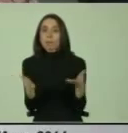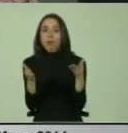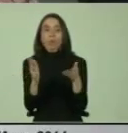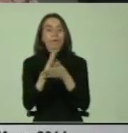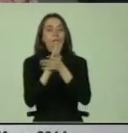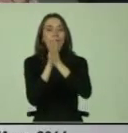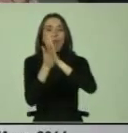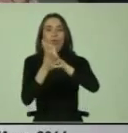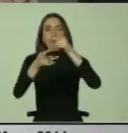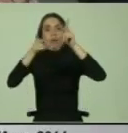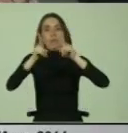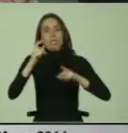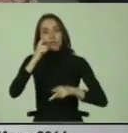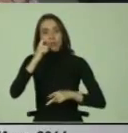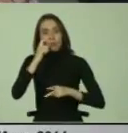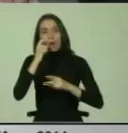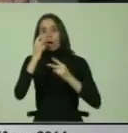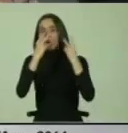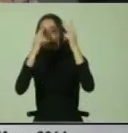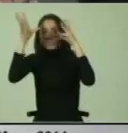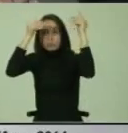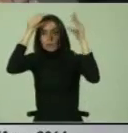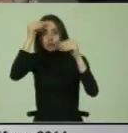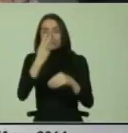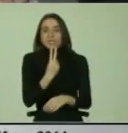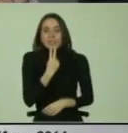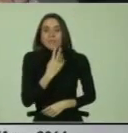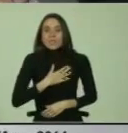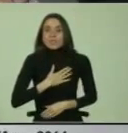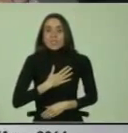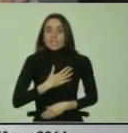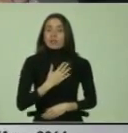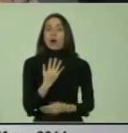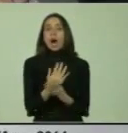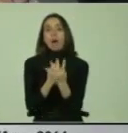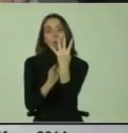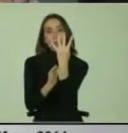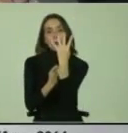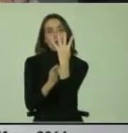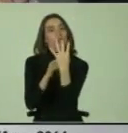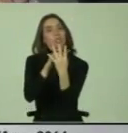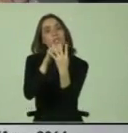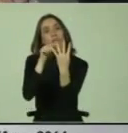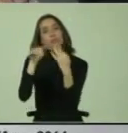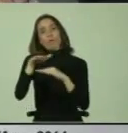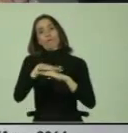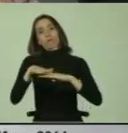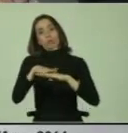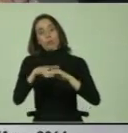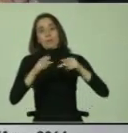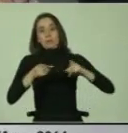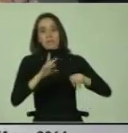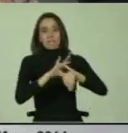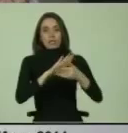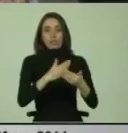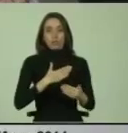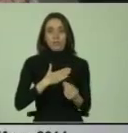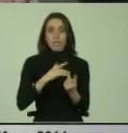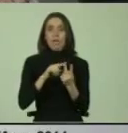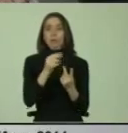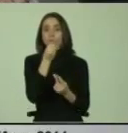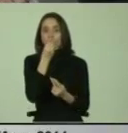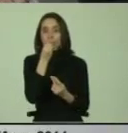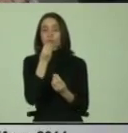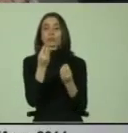los derechos humanos, el conocimiento y vivencia, pero especialmente hay cuatro fundamentales. El derecho a la salud, nutrición y